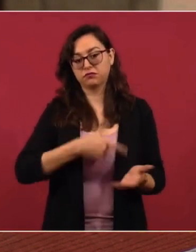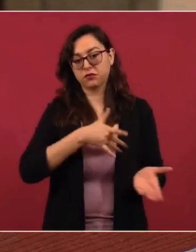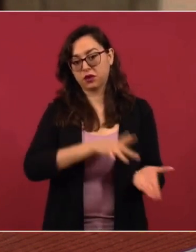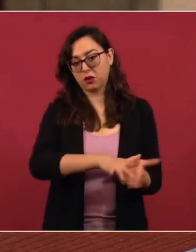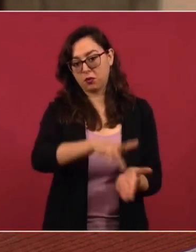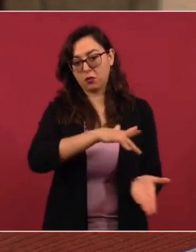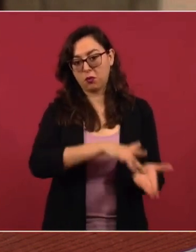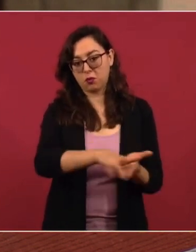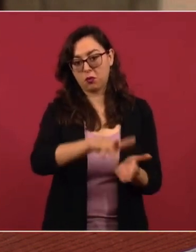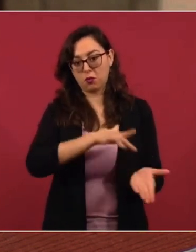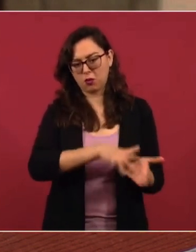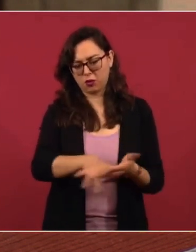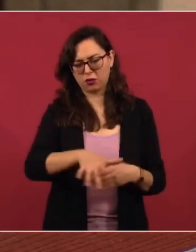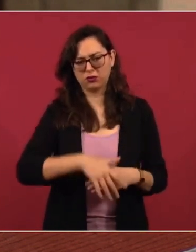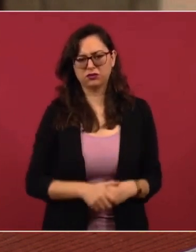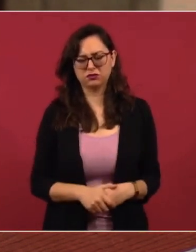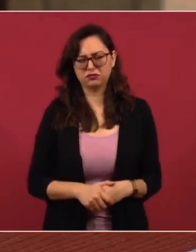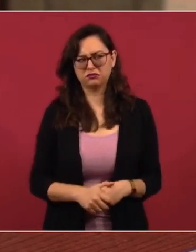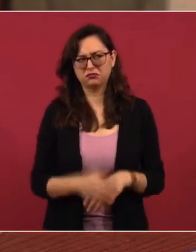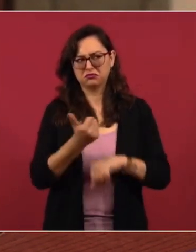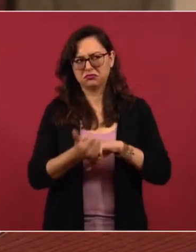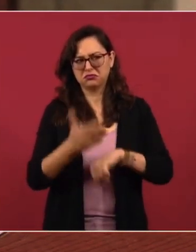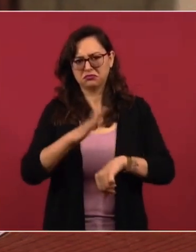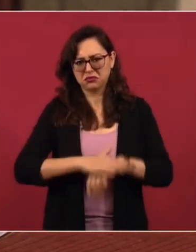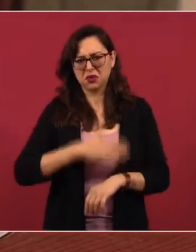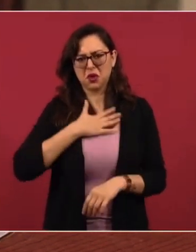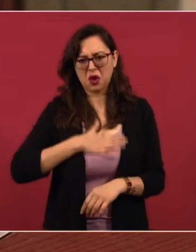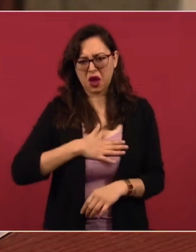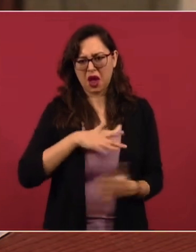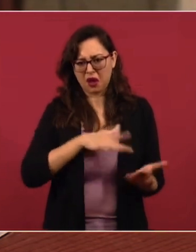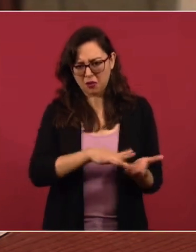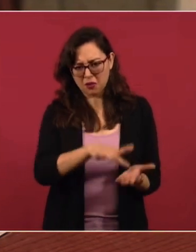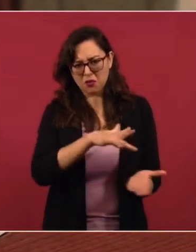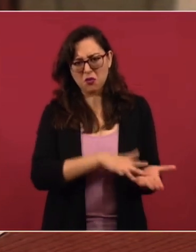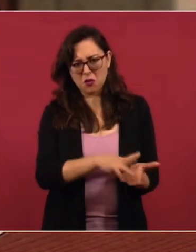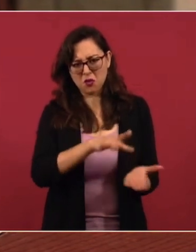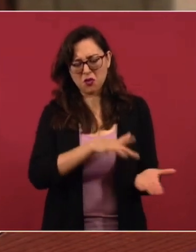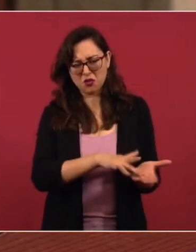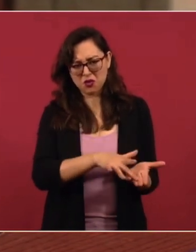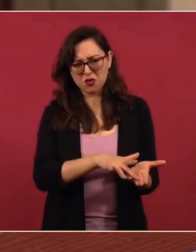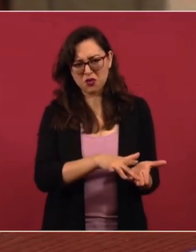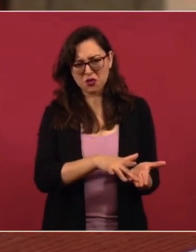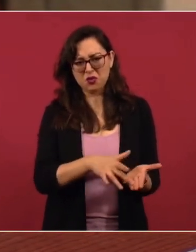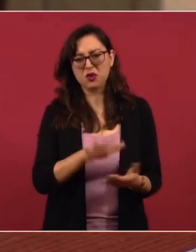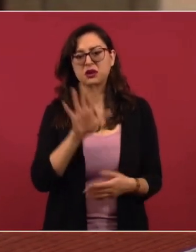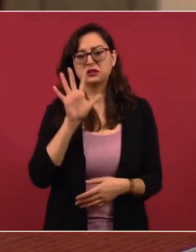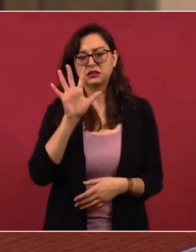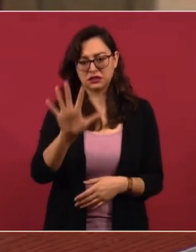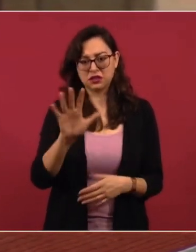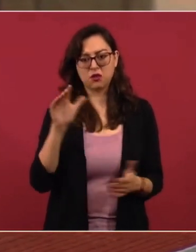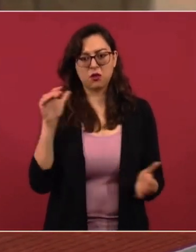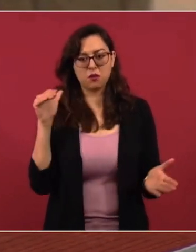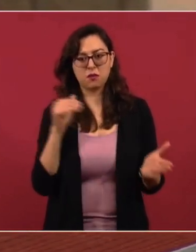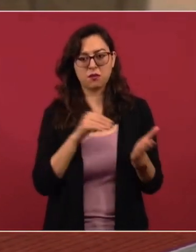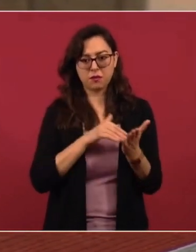fondo de apoyo a la administración de justicia, 5 mil